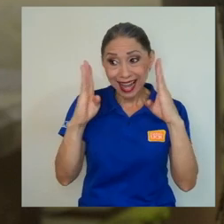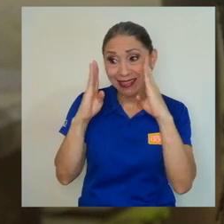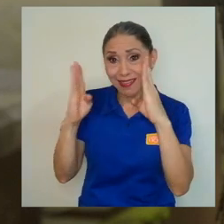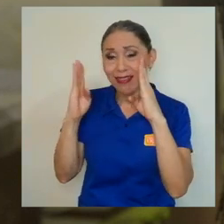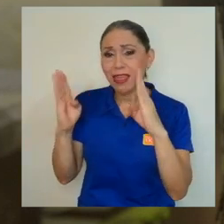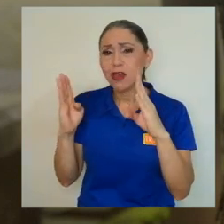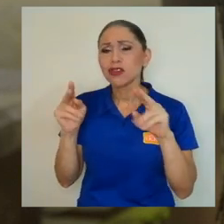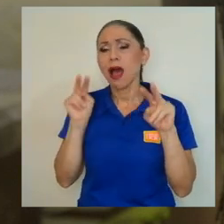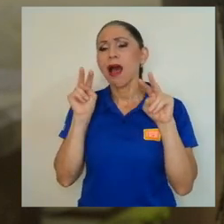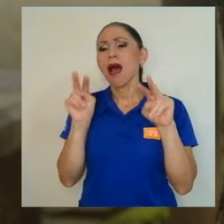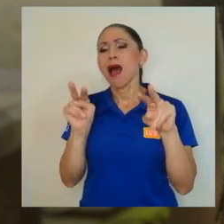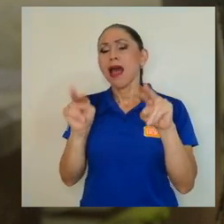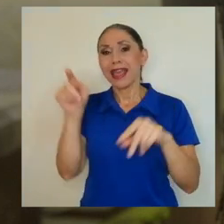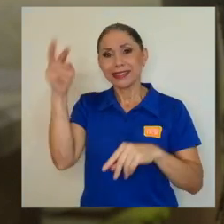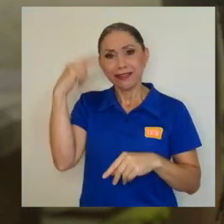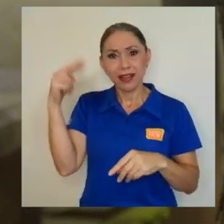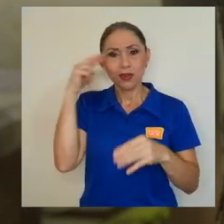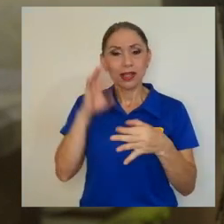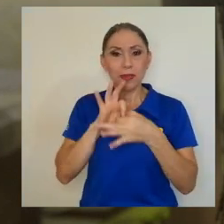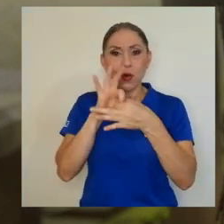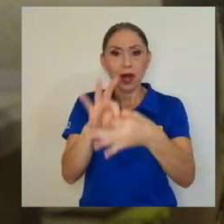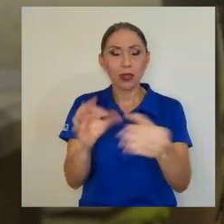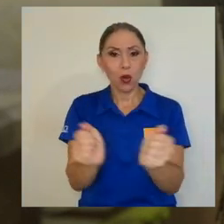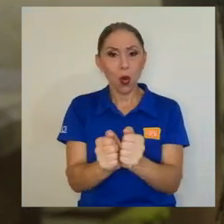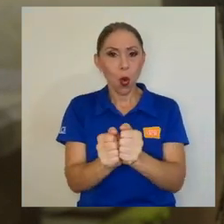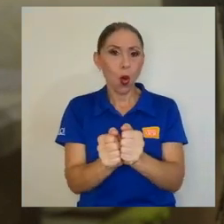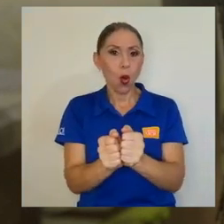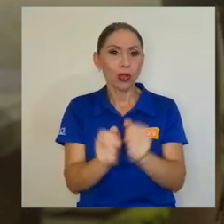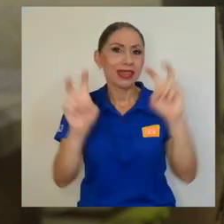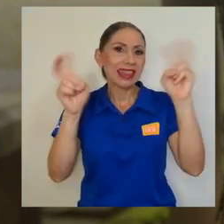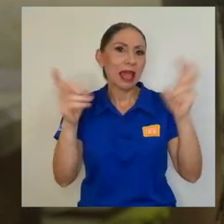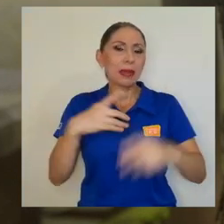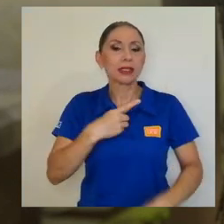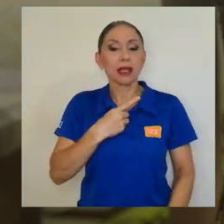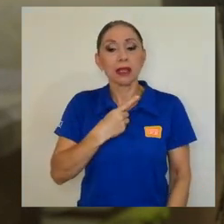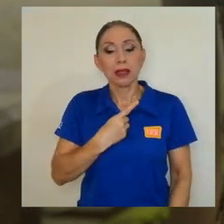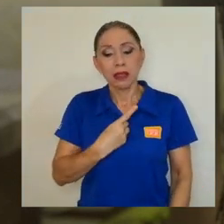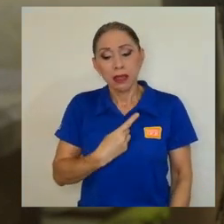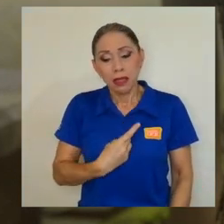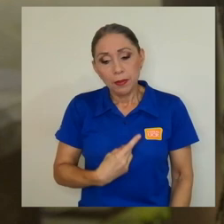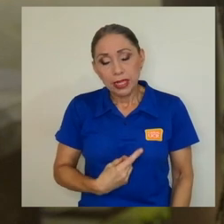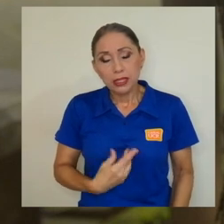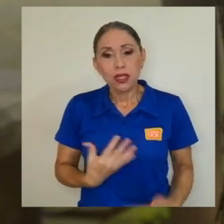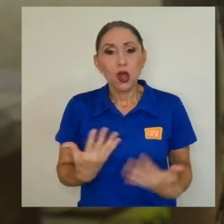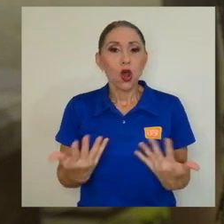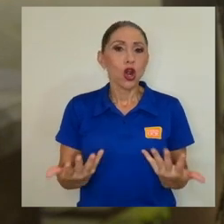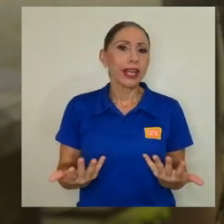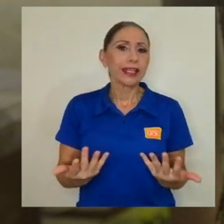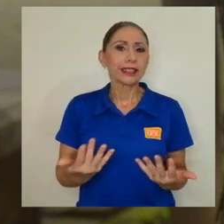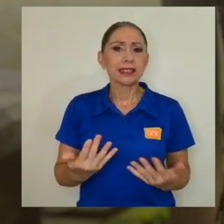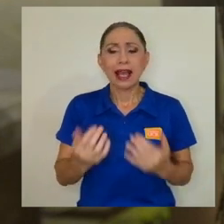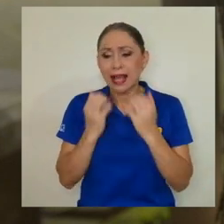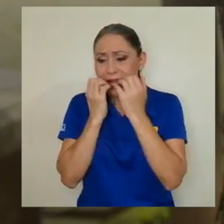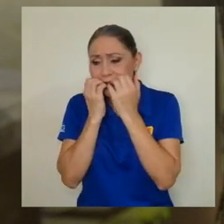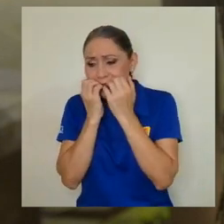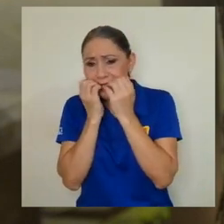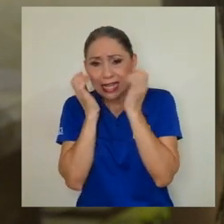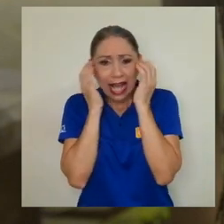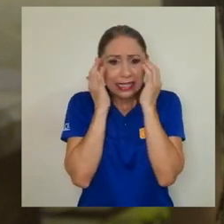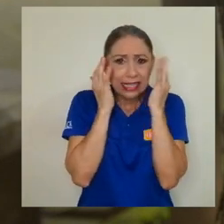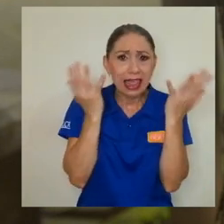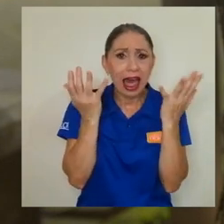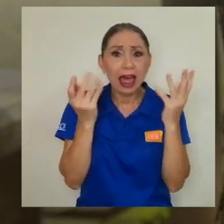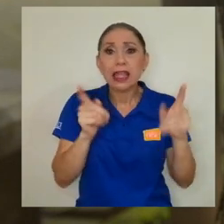se están vinculando con temas relacionados a depresiones, inclusive ansiedades o